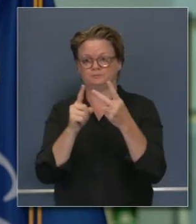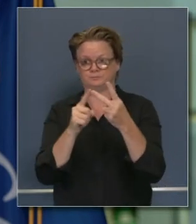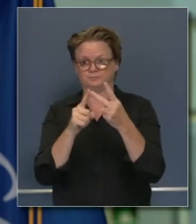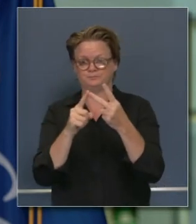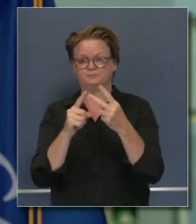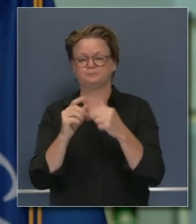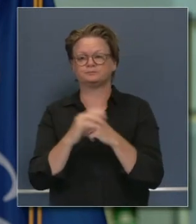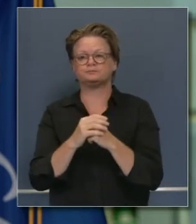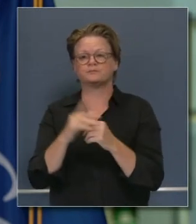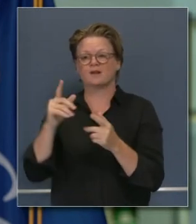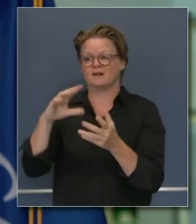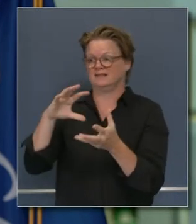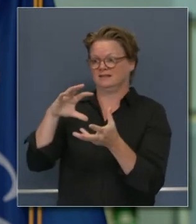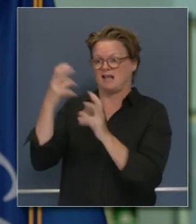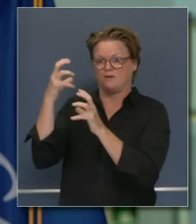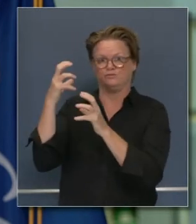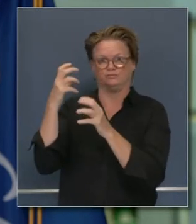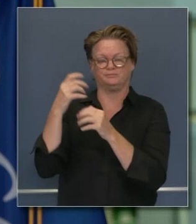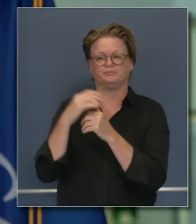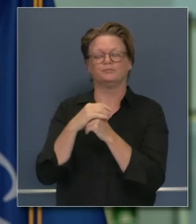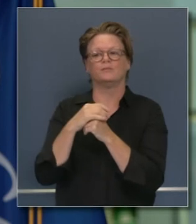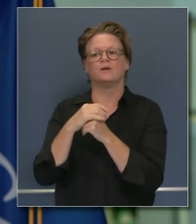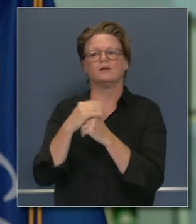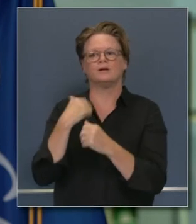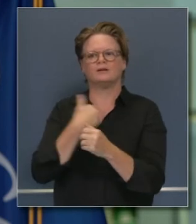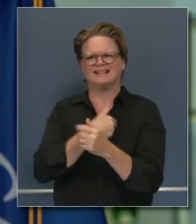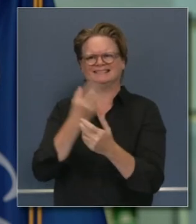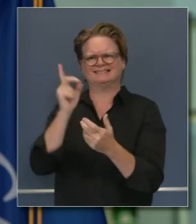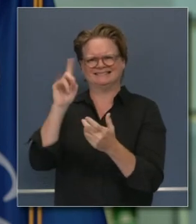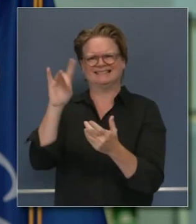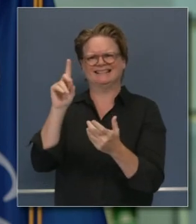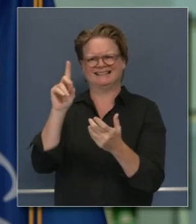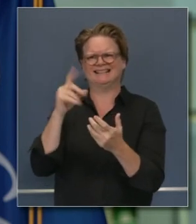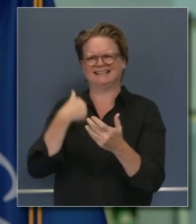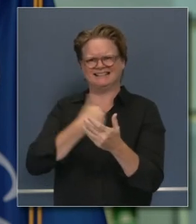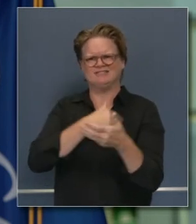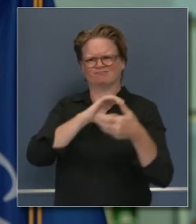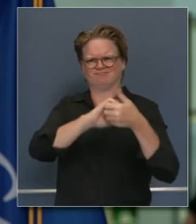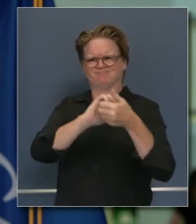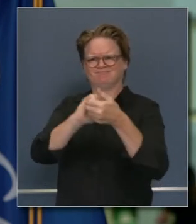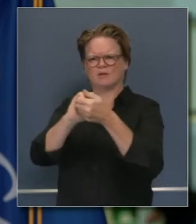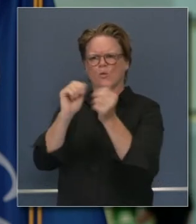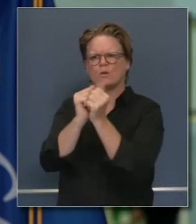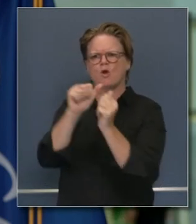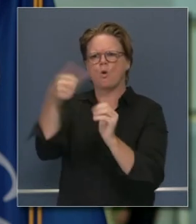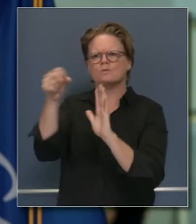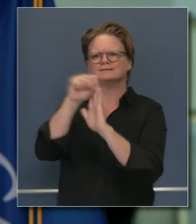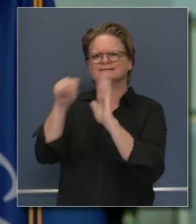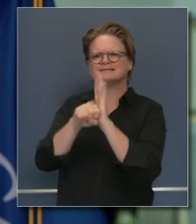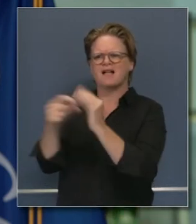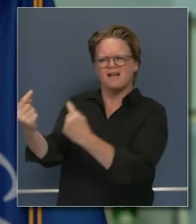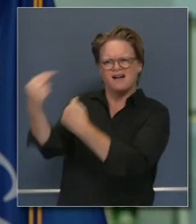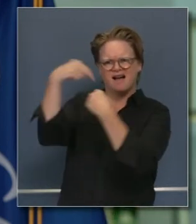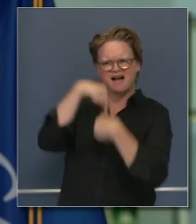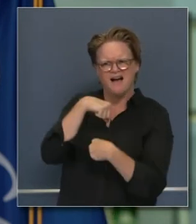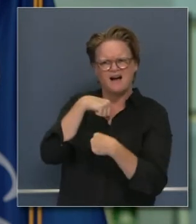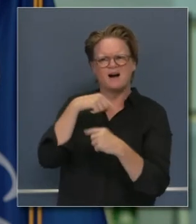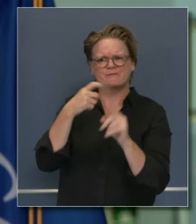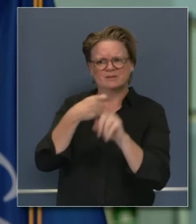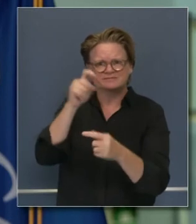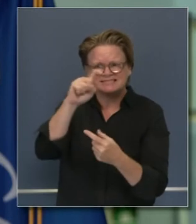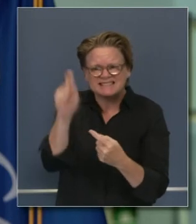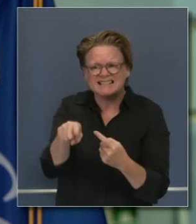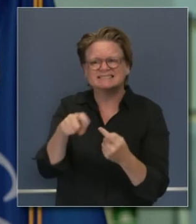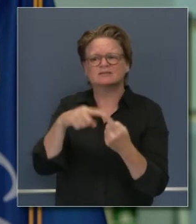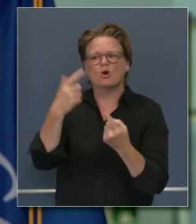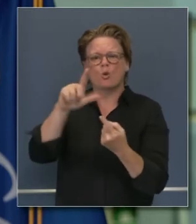dos estos desastres naturales está sabemos que tenemos ayuda mitua de texas no estoy seguro de luciana pero